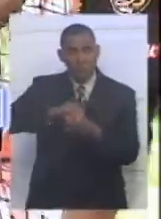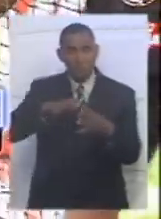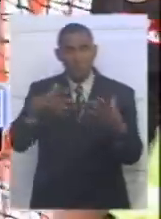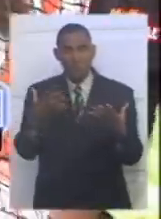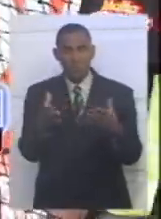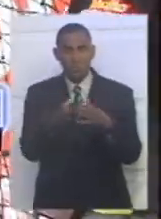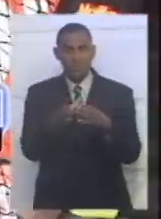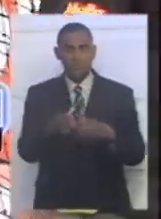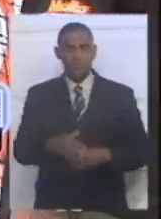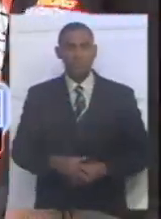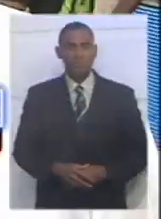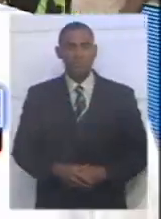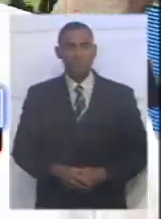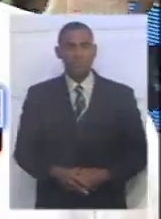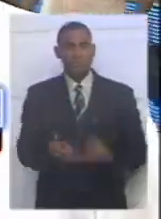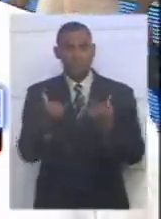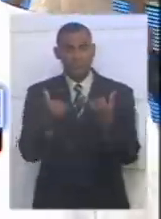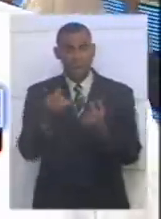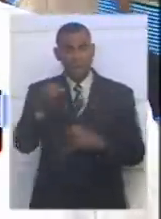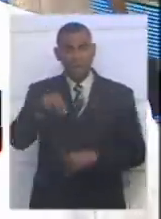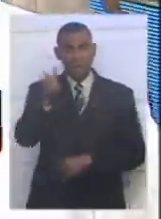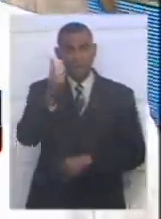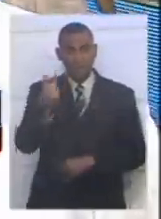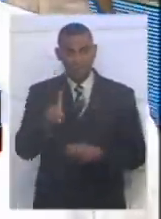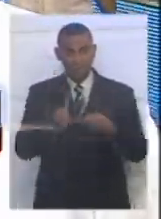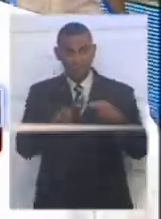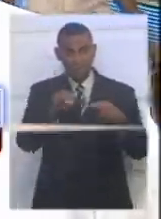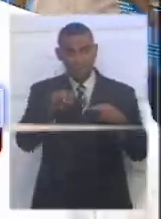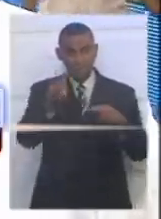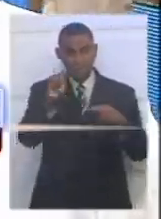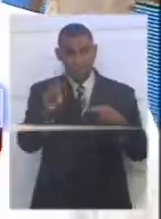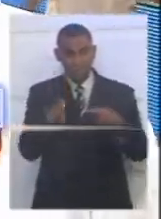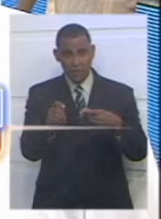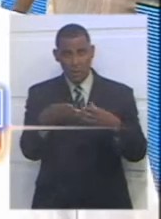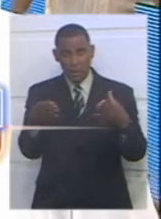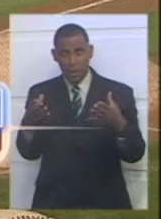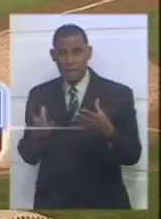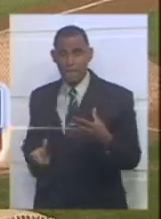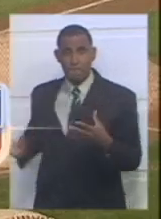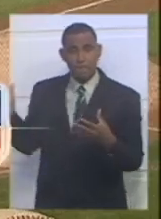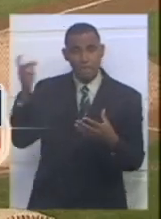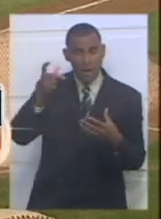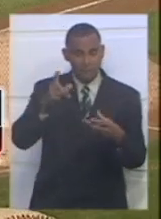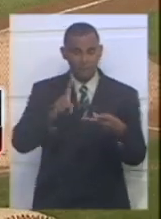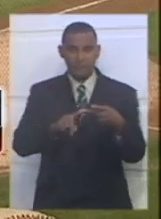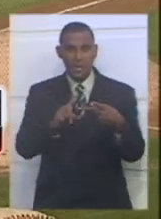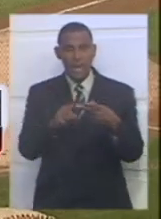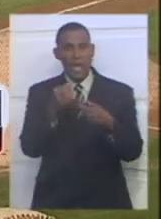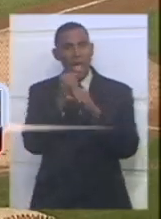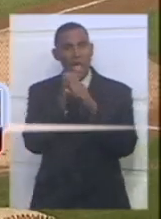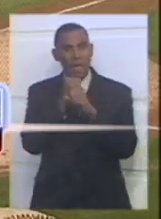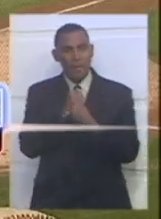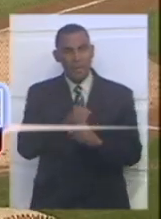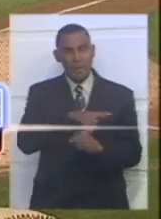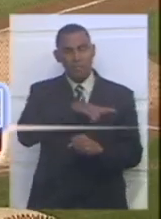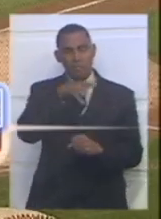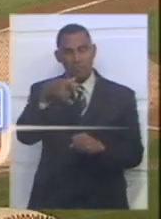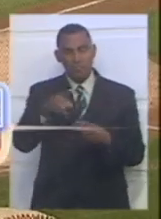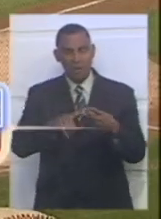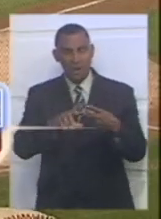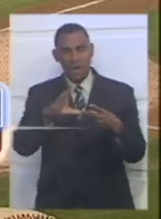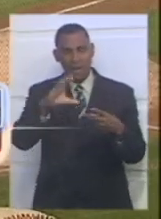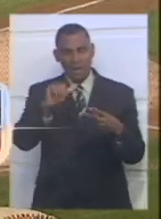tendrá el equipo. Ya tenemos acá en Venezuela a Michael Story, un pitcher abridor, está por llegar un relevista cariño